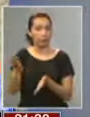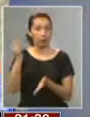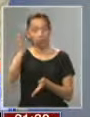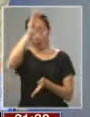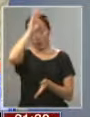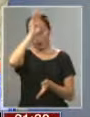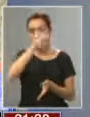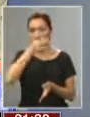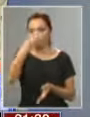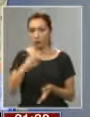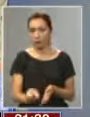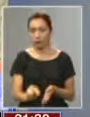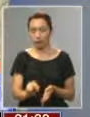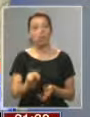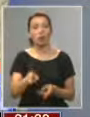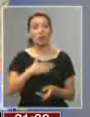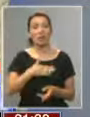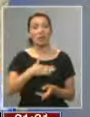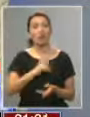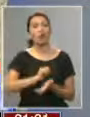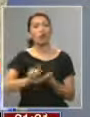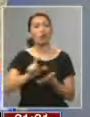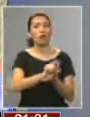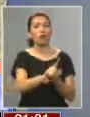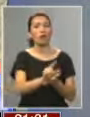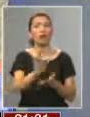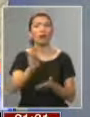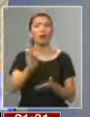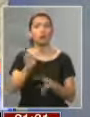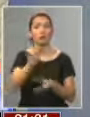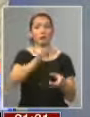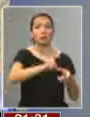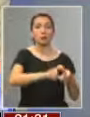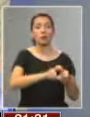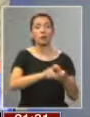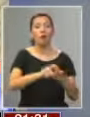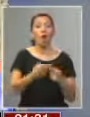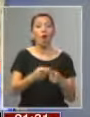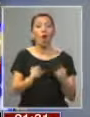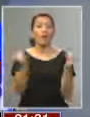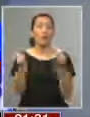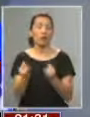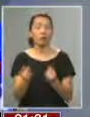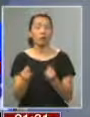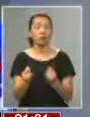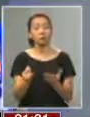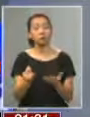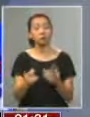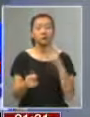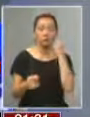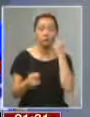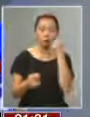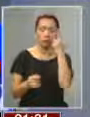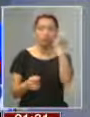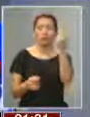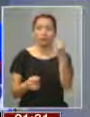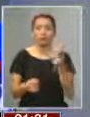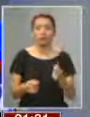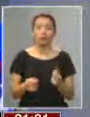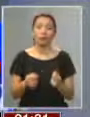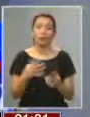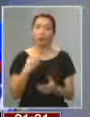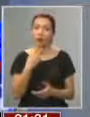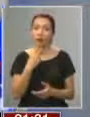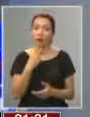Papa porque aquí querían excomulgar a los falangistas porque construyeron una alternativa distinta. Entonces los falangistas entendieron, y